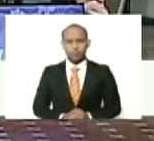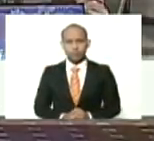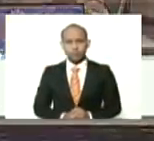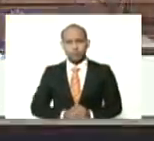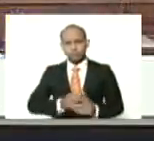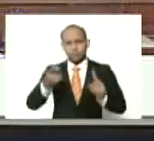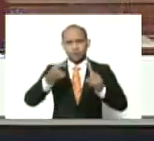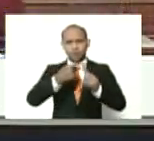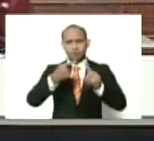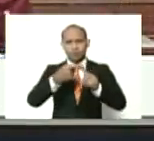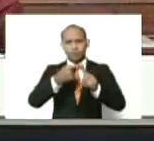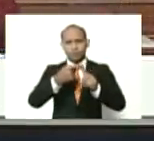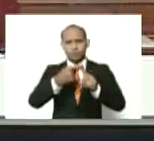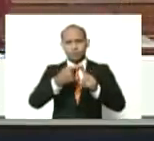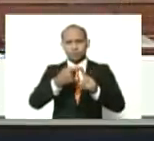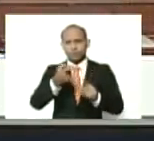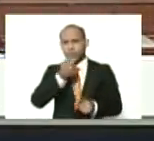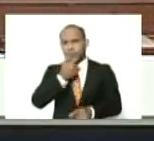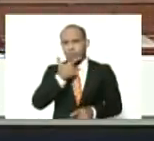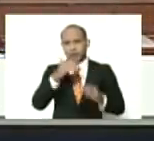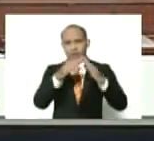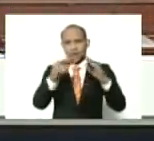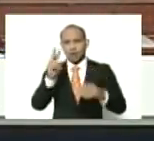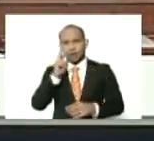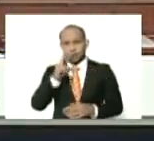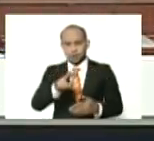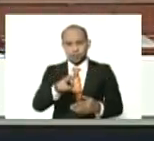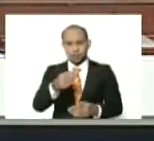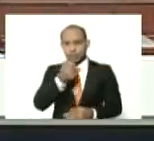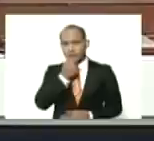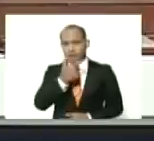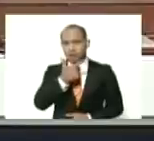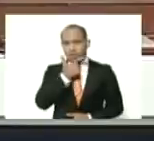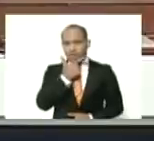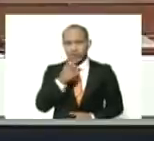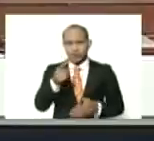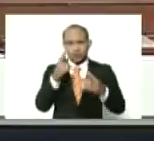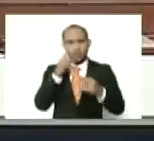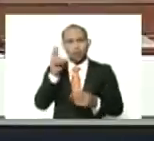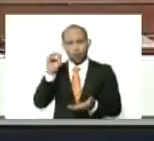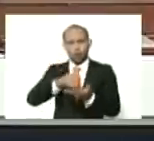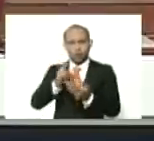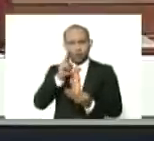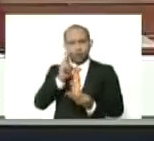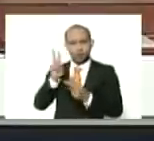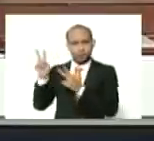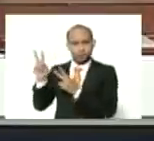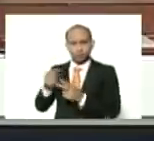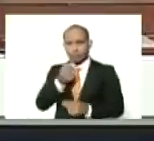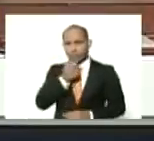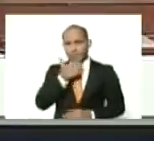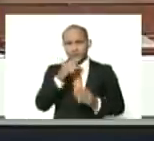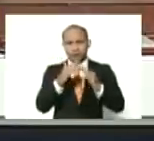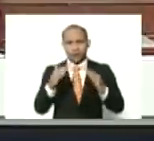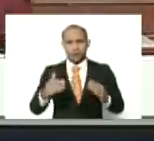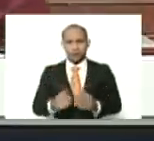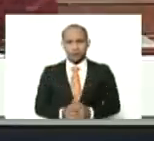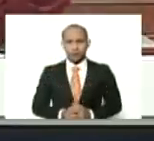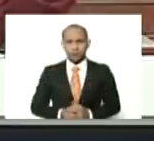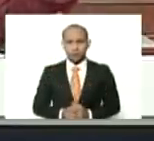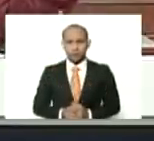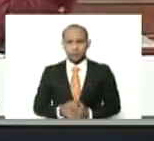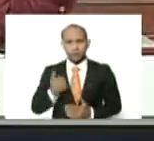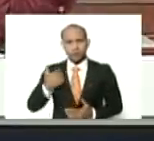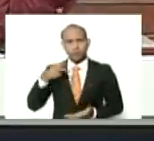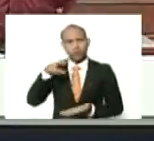primer punto de cuenta, es bellísima esta casa, estoy viendo la imagen allí, esa imagen abierta, ponla otra vez, bellísima, uno